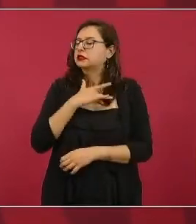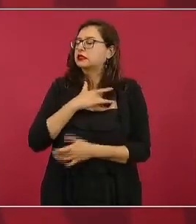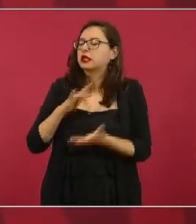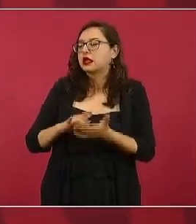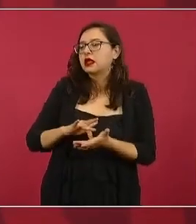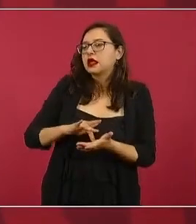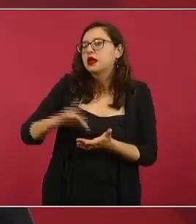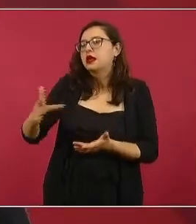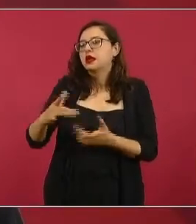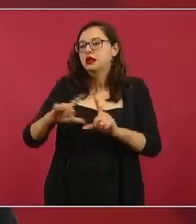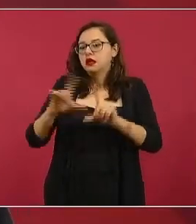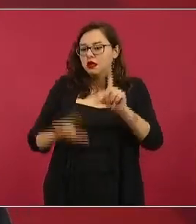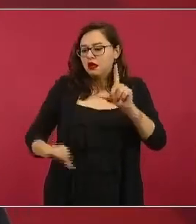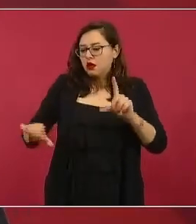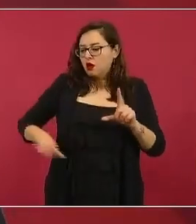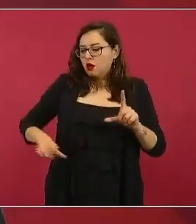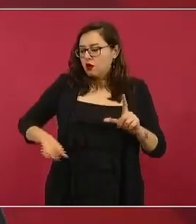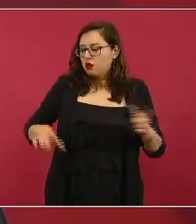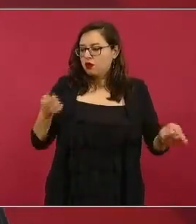hay estabilidad política